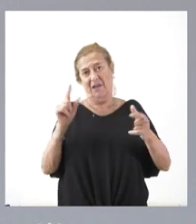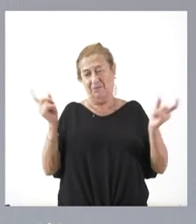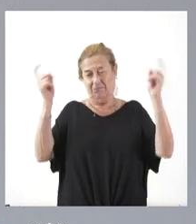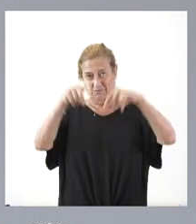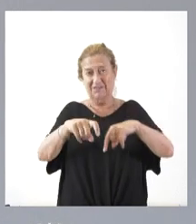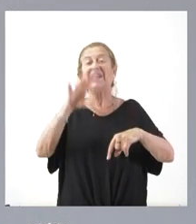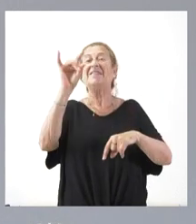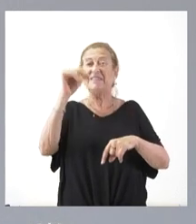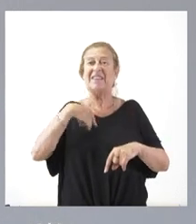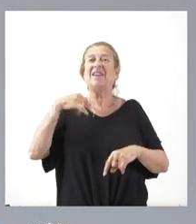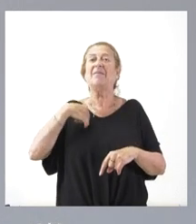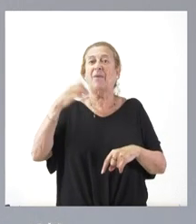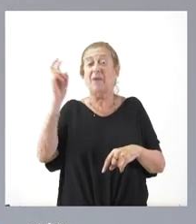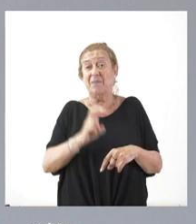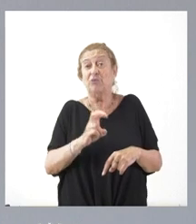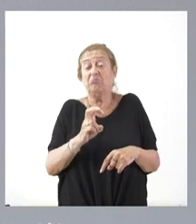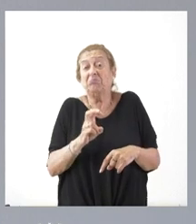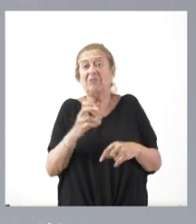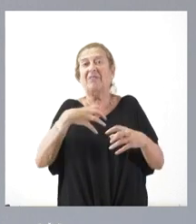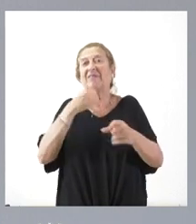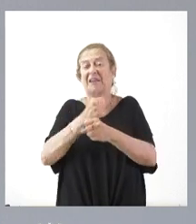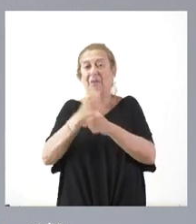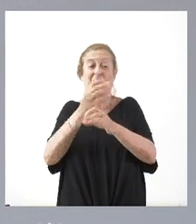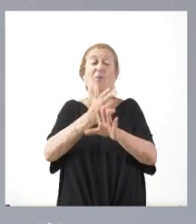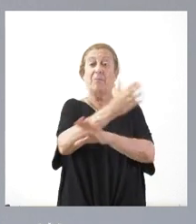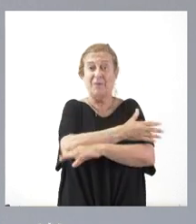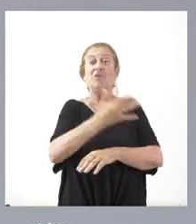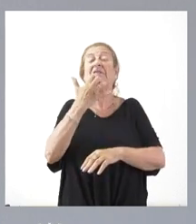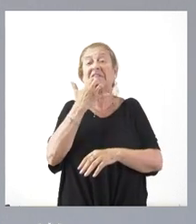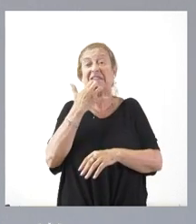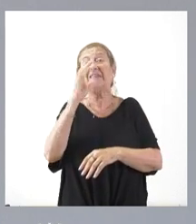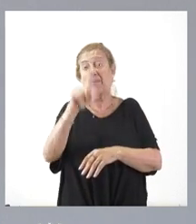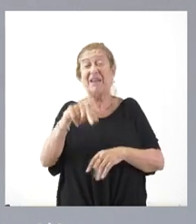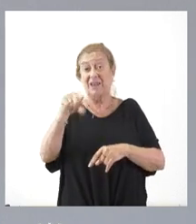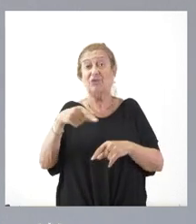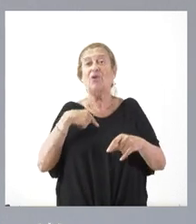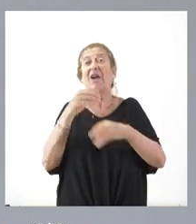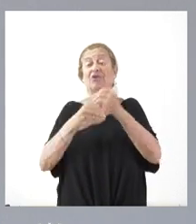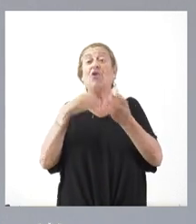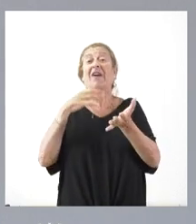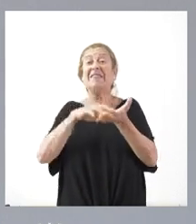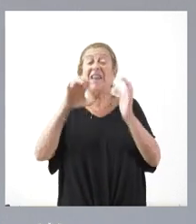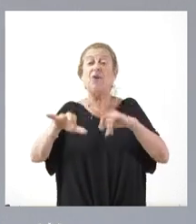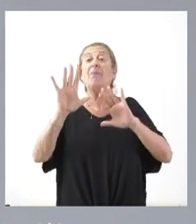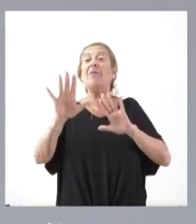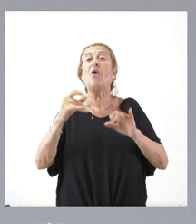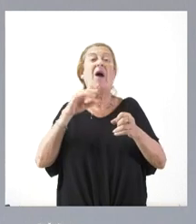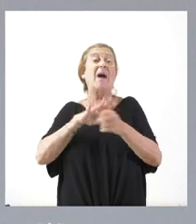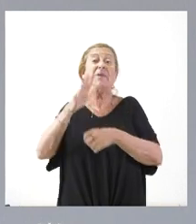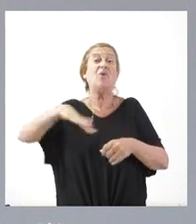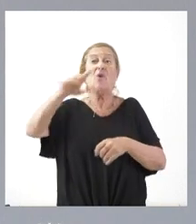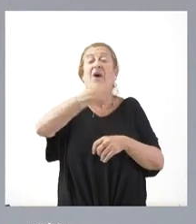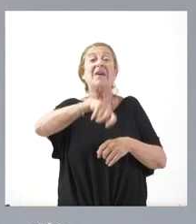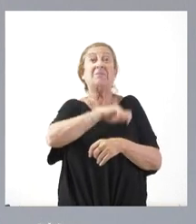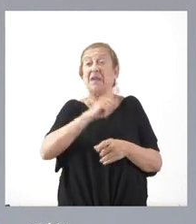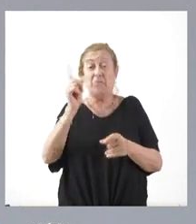Sí que venimos de esta tarea previa. Sí que contrasta también, como ven ustedes, que esto lo hemos hecho en Castilla y León, pero no en el ámbito nacional, donde no ha habido